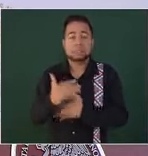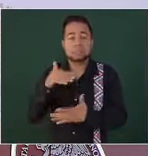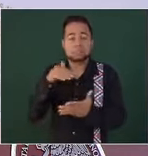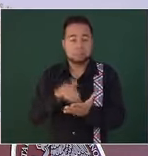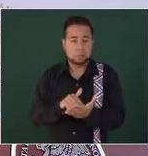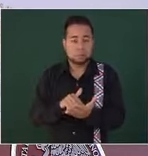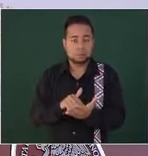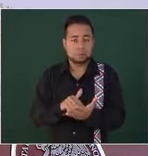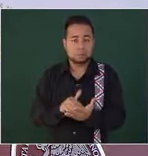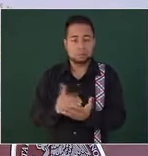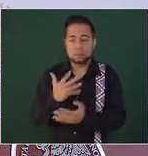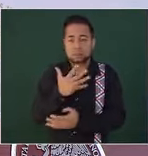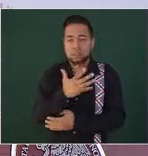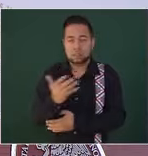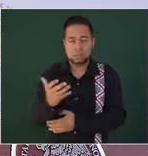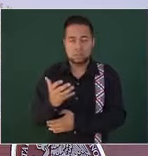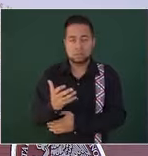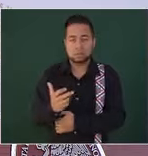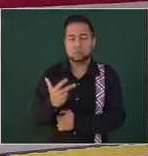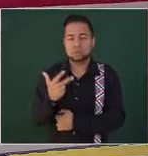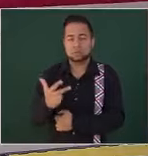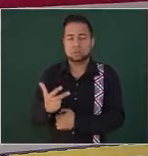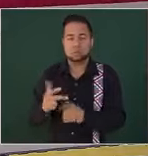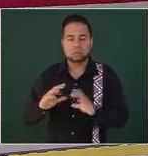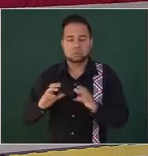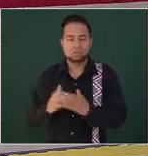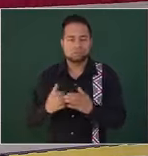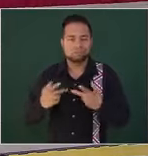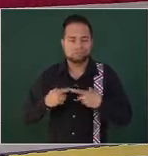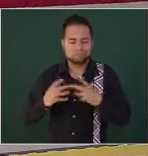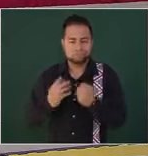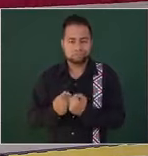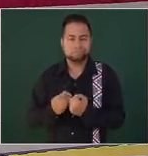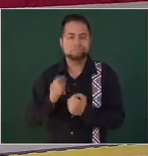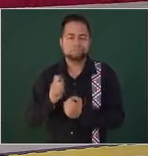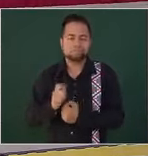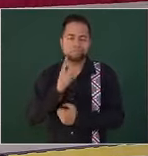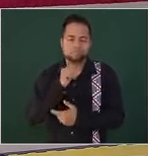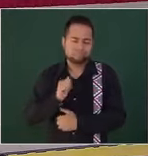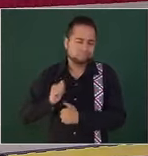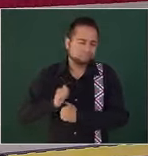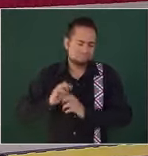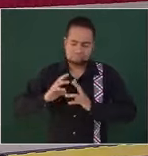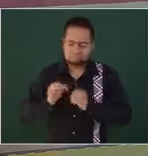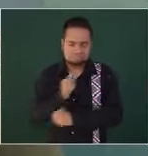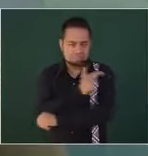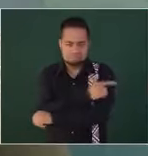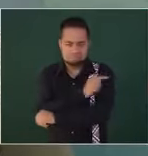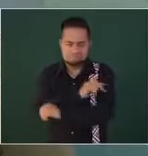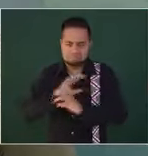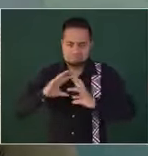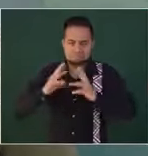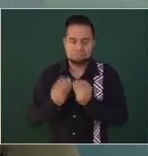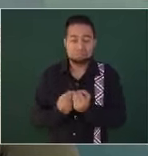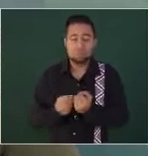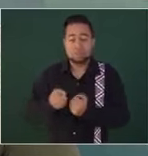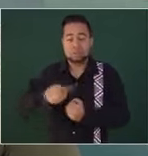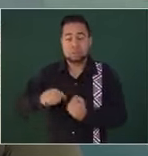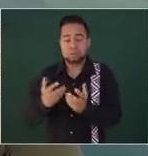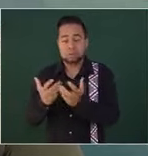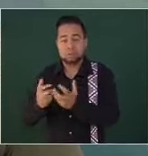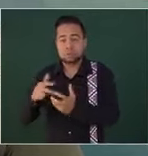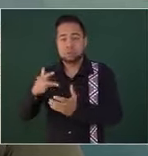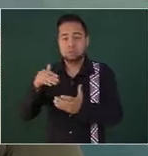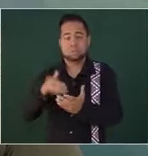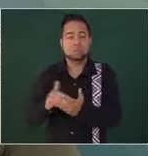508 elementos de Fuerzas Armadas y Guardia Nacional, y de ellos 13